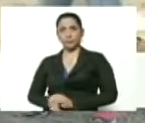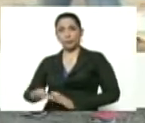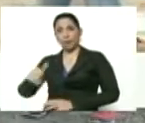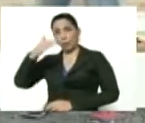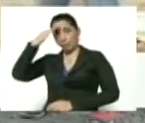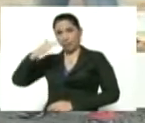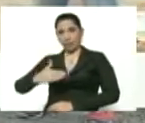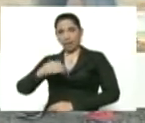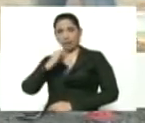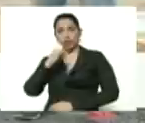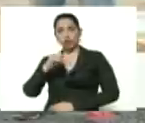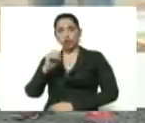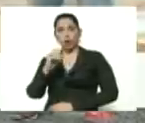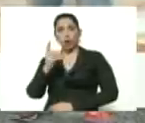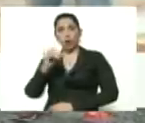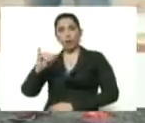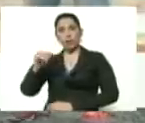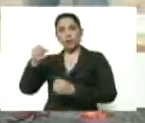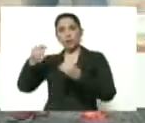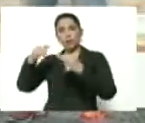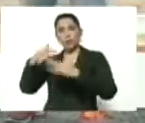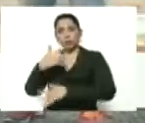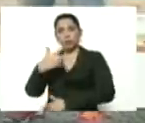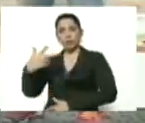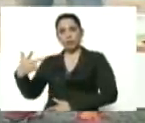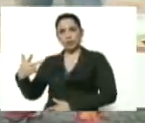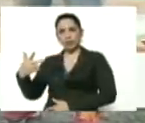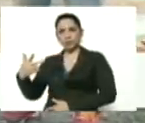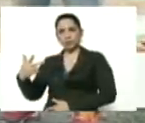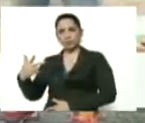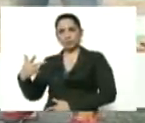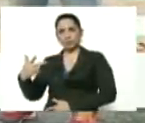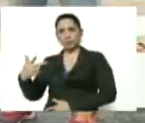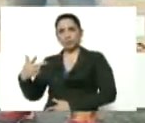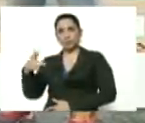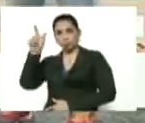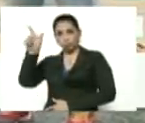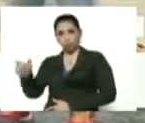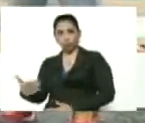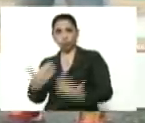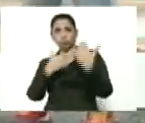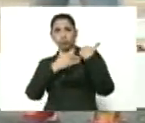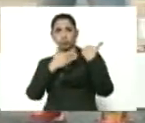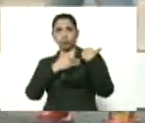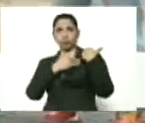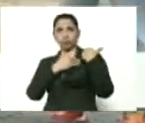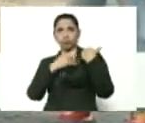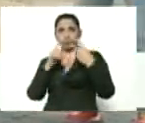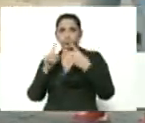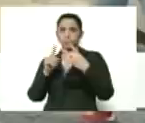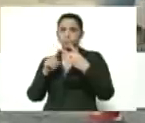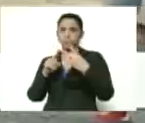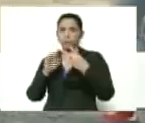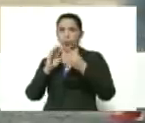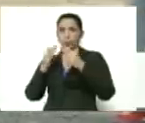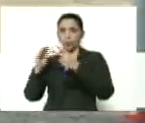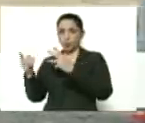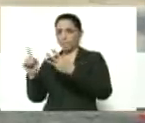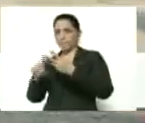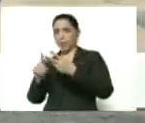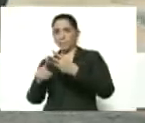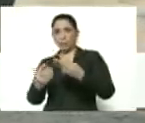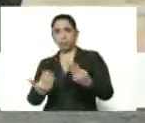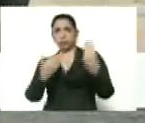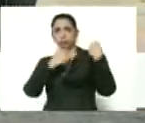número 33, del compatriota José Campos, representante de la comuna, de Miguel Balaustre, representante de